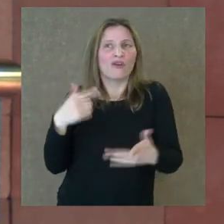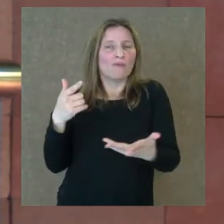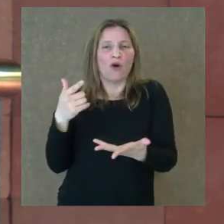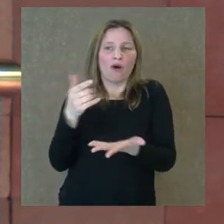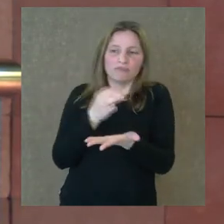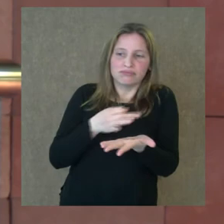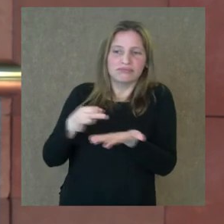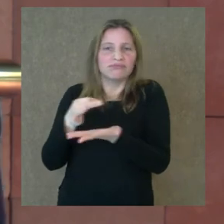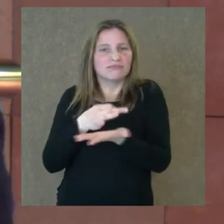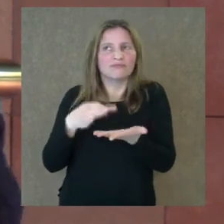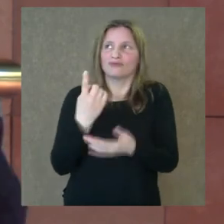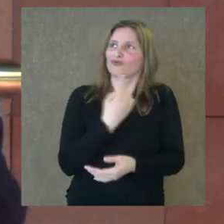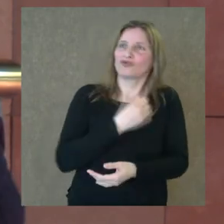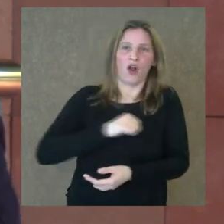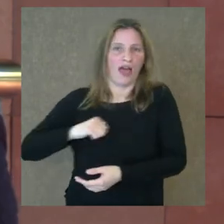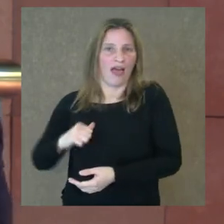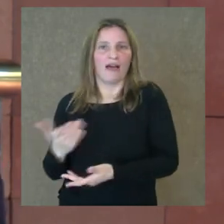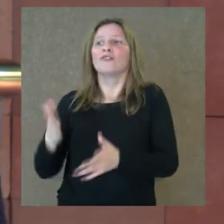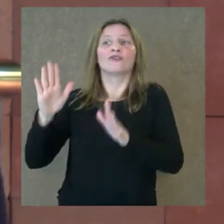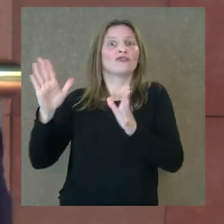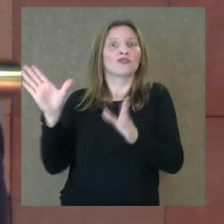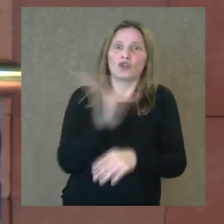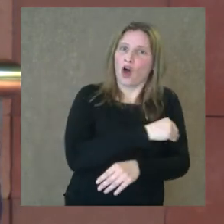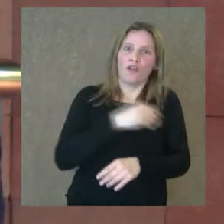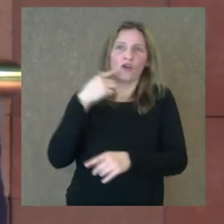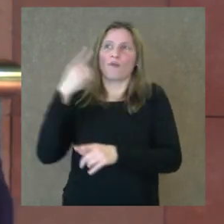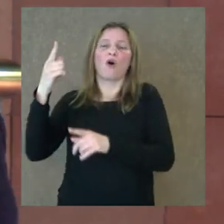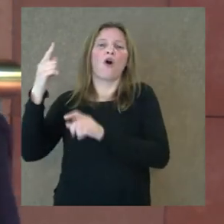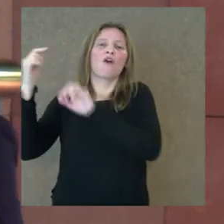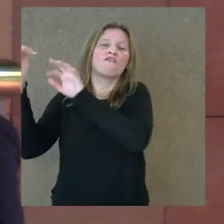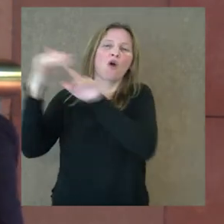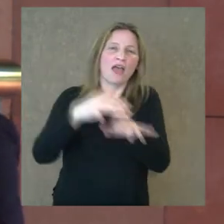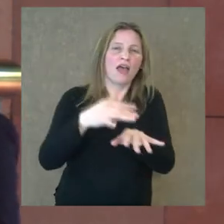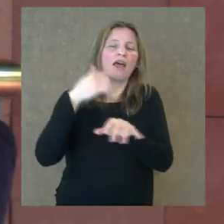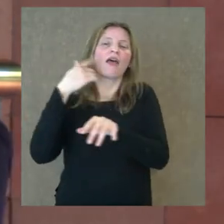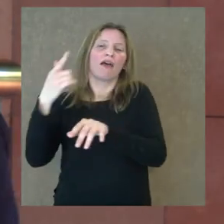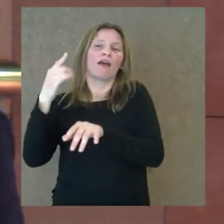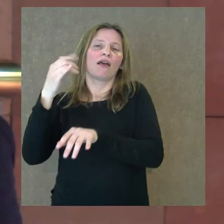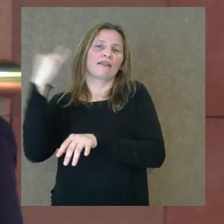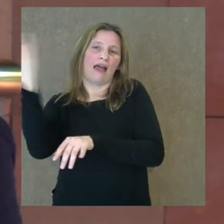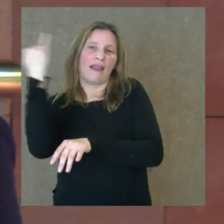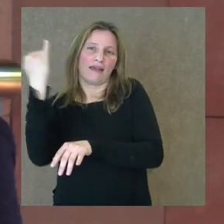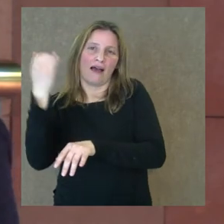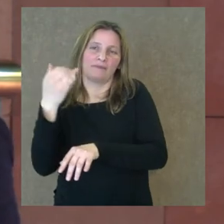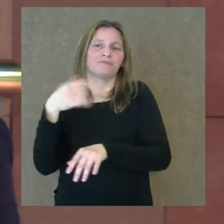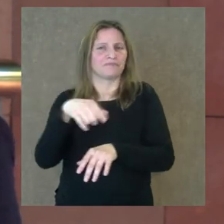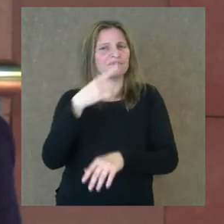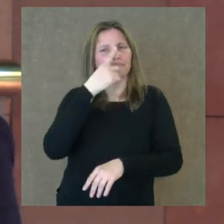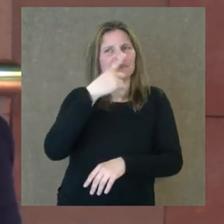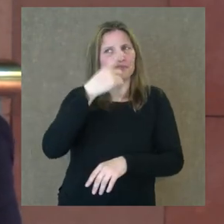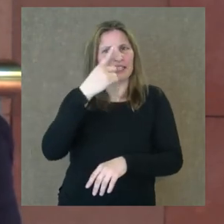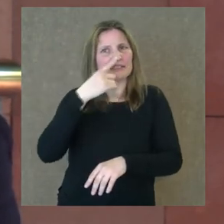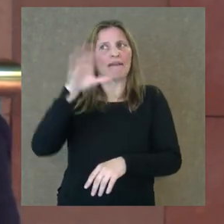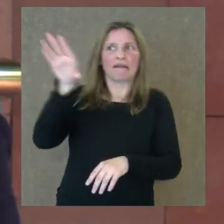burbuja, ¿no? Todos se influencian de Italia y los franceses persisten en su propio estilo. Por eso decís que interesante incluir